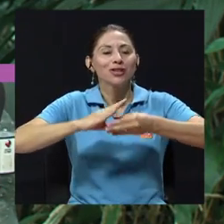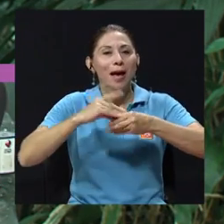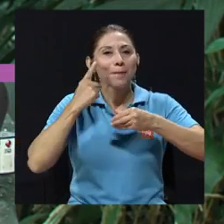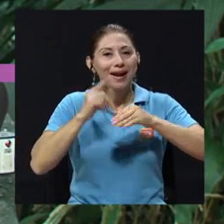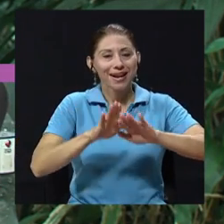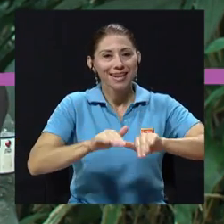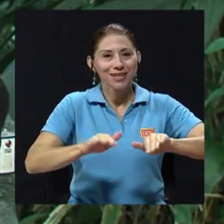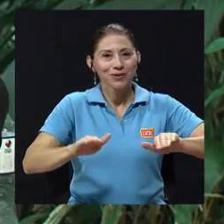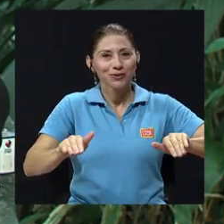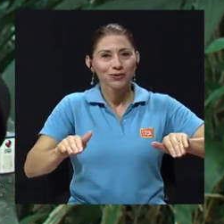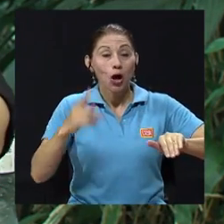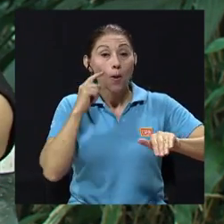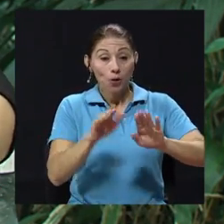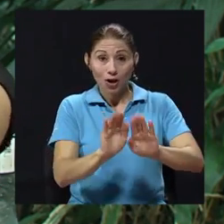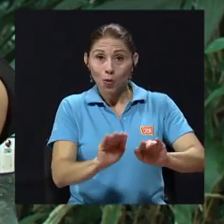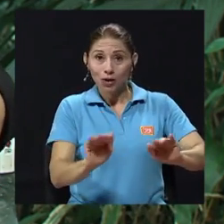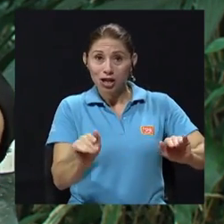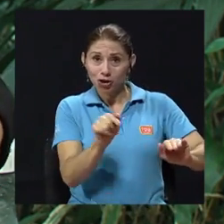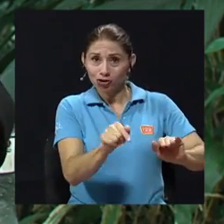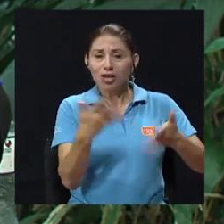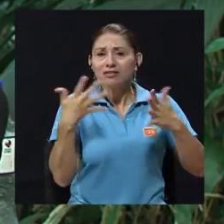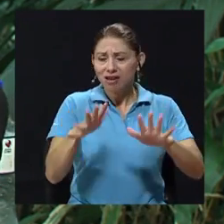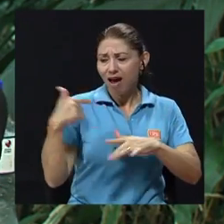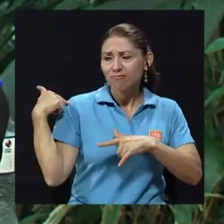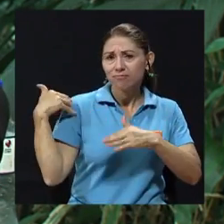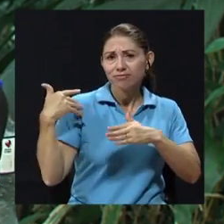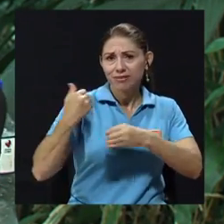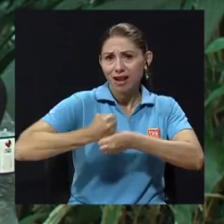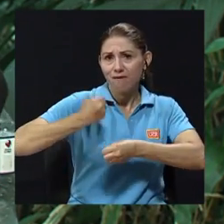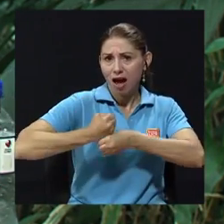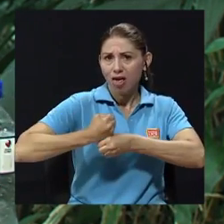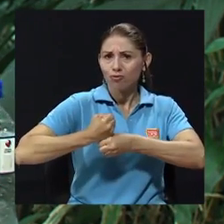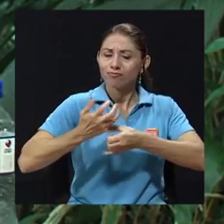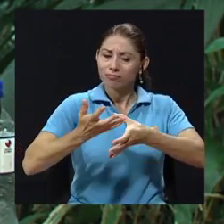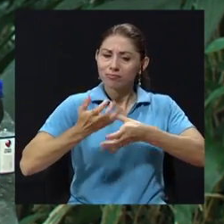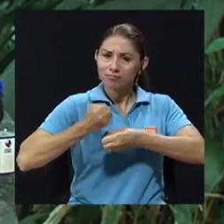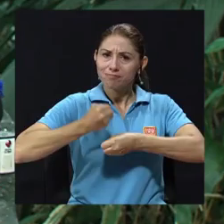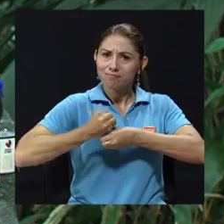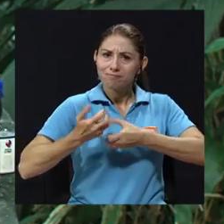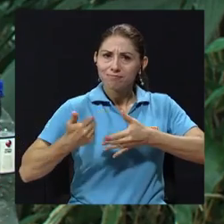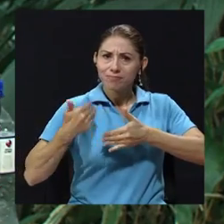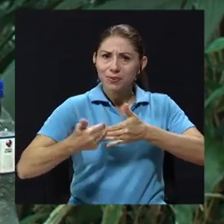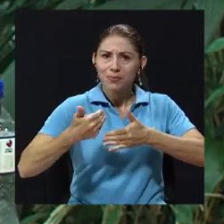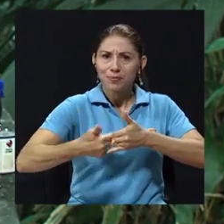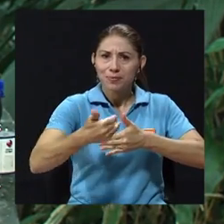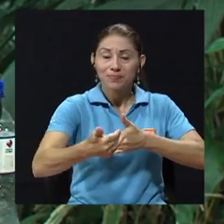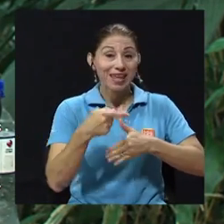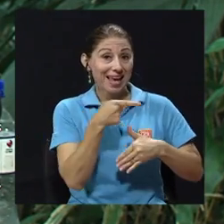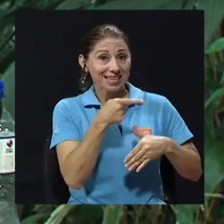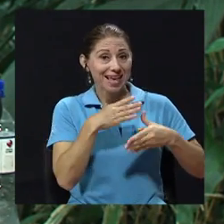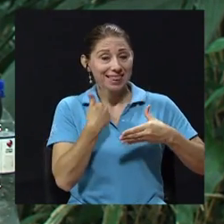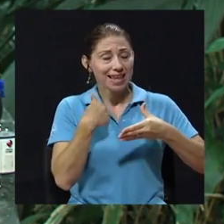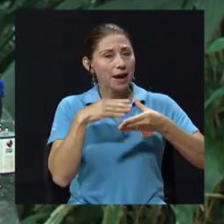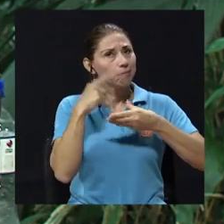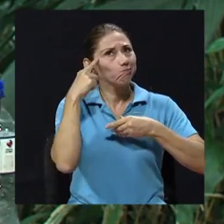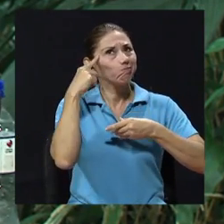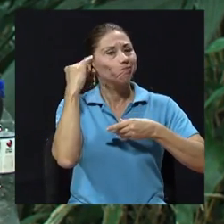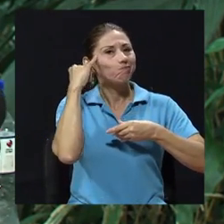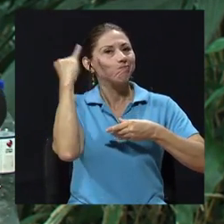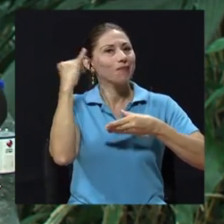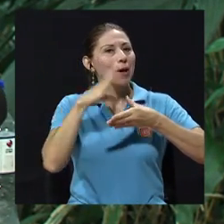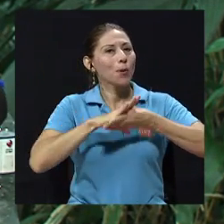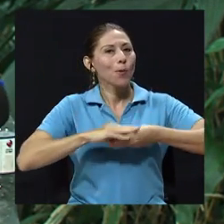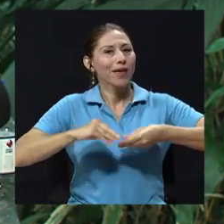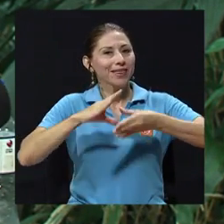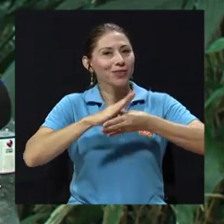de la población con la que se ha trabajado y con la que se piensa trabajar también. Ella tenía una serie de cuentos en mente,